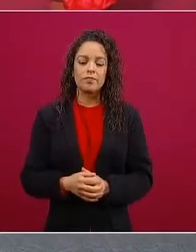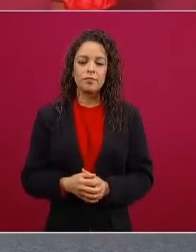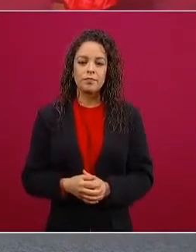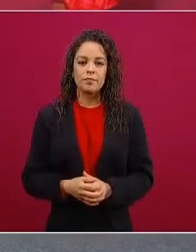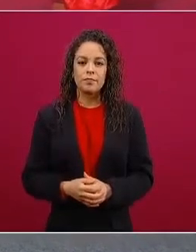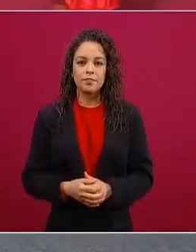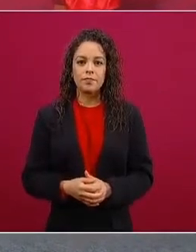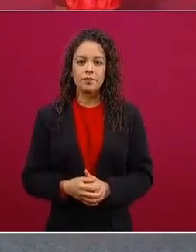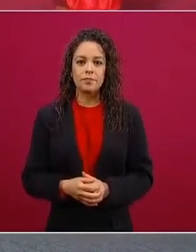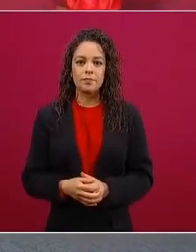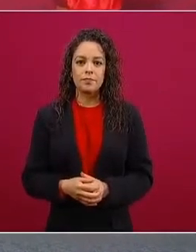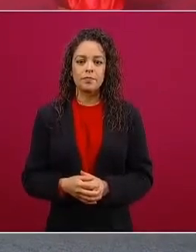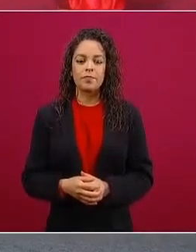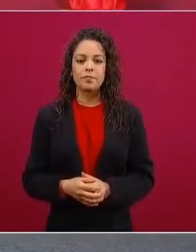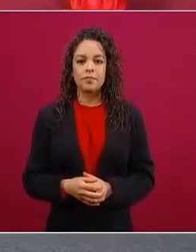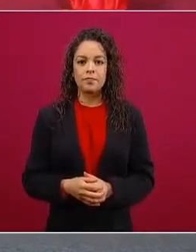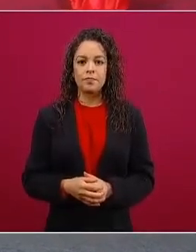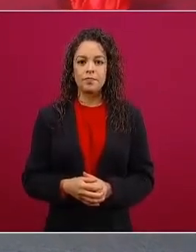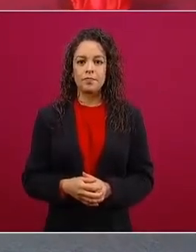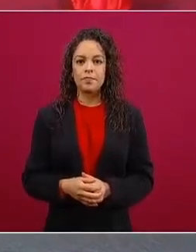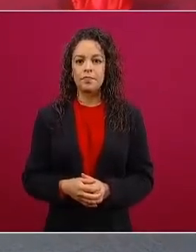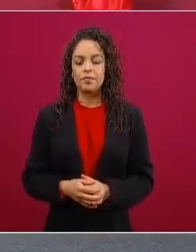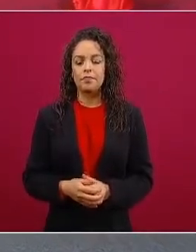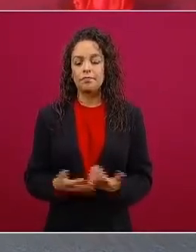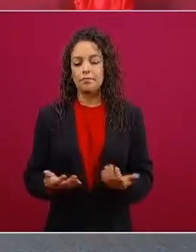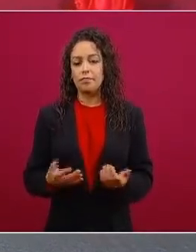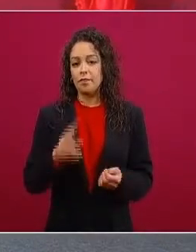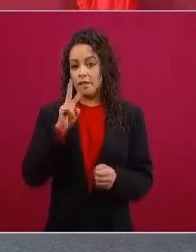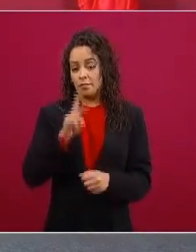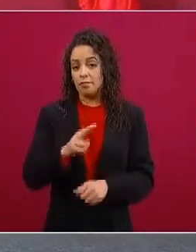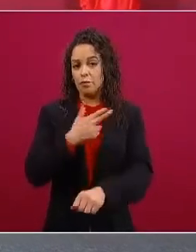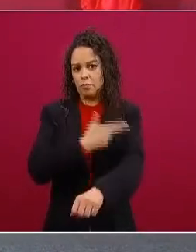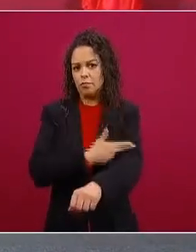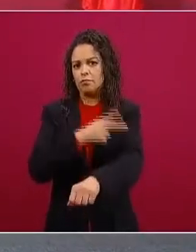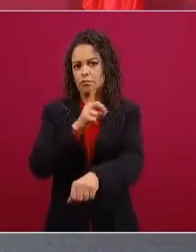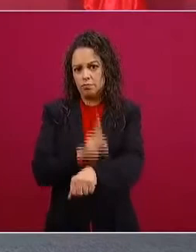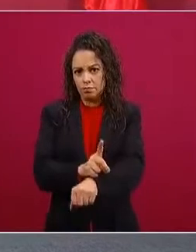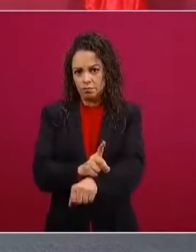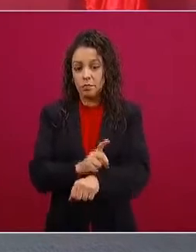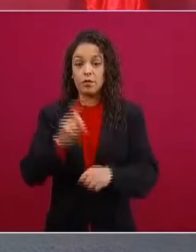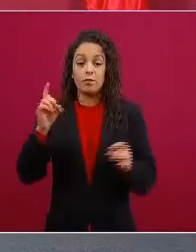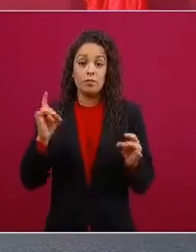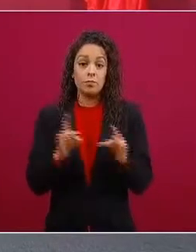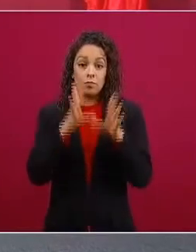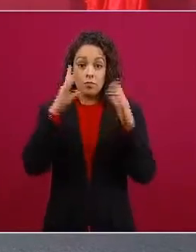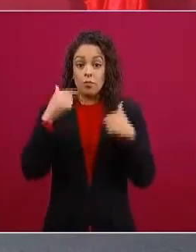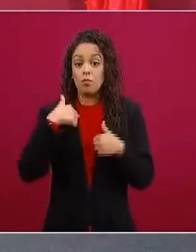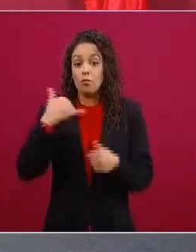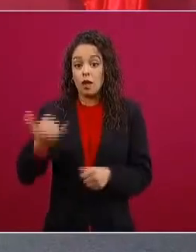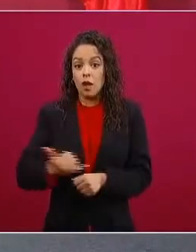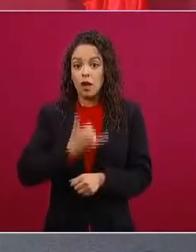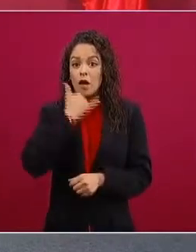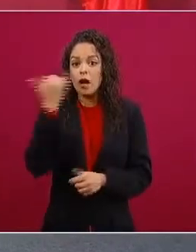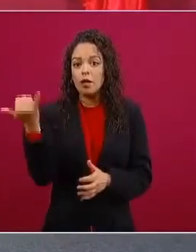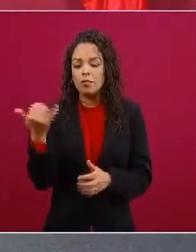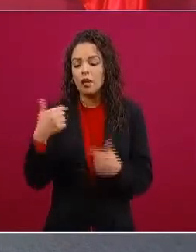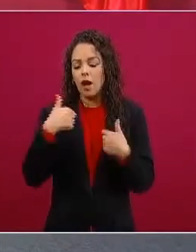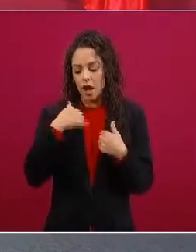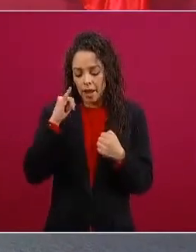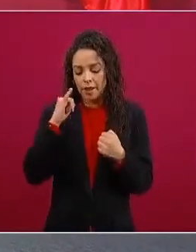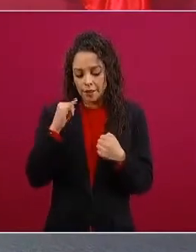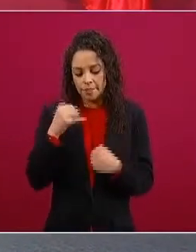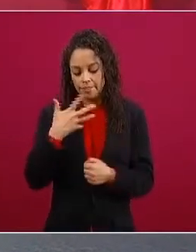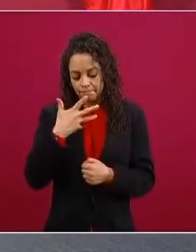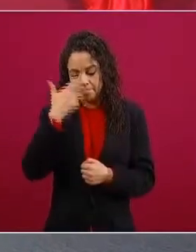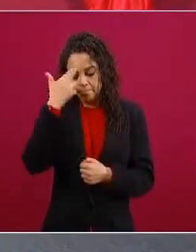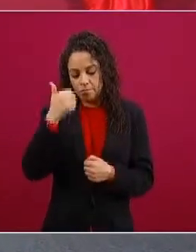que vamos a saber reconocer nuestros errores que tenemos que capacidad para